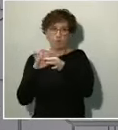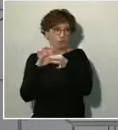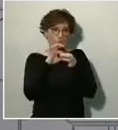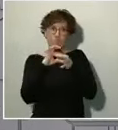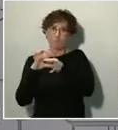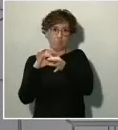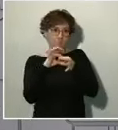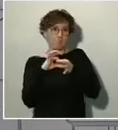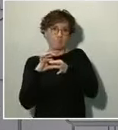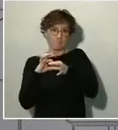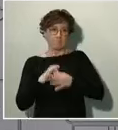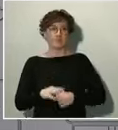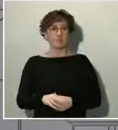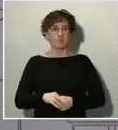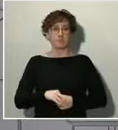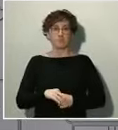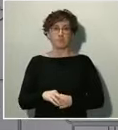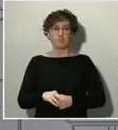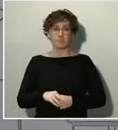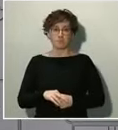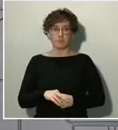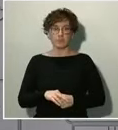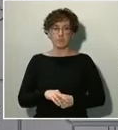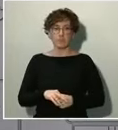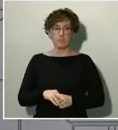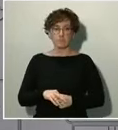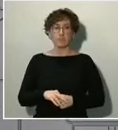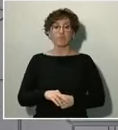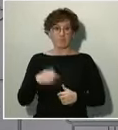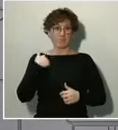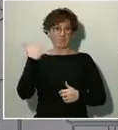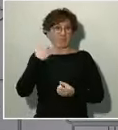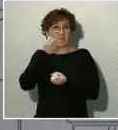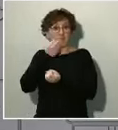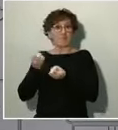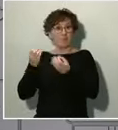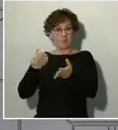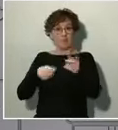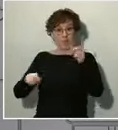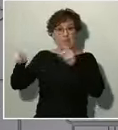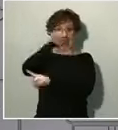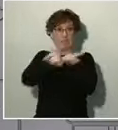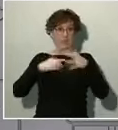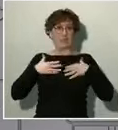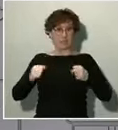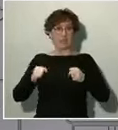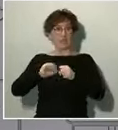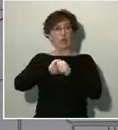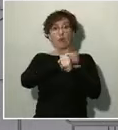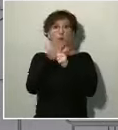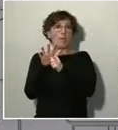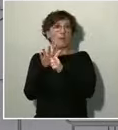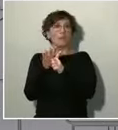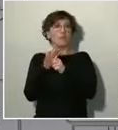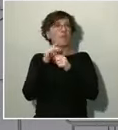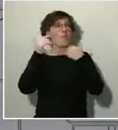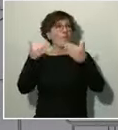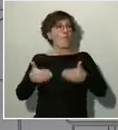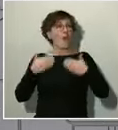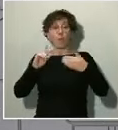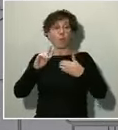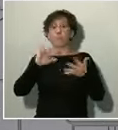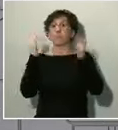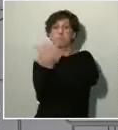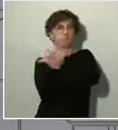Les he venido trasladando que en la crisis sanitaria del coronavirus es dinámica, y que por ello tenemos que ir adaptándonos